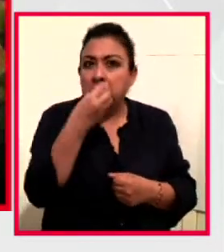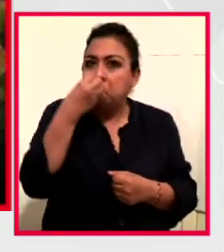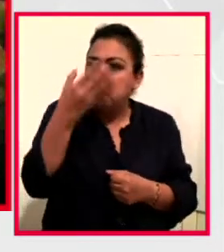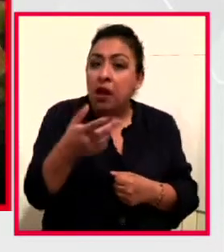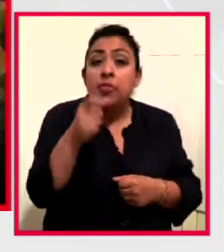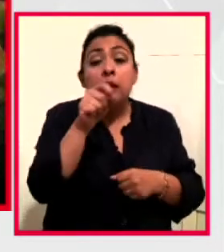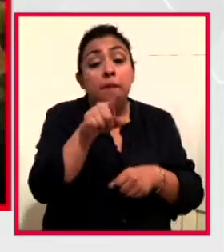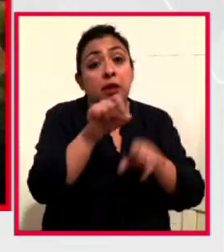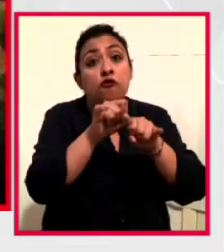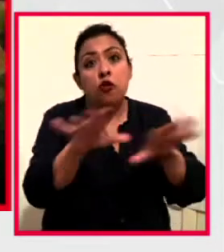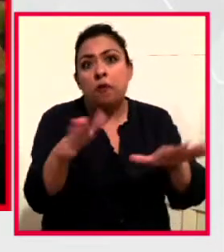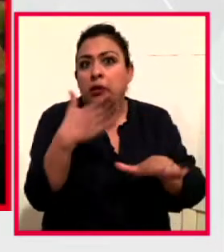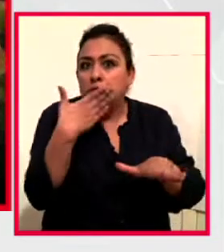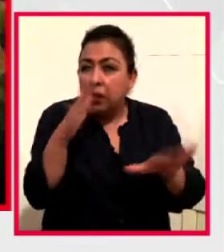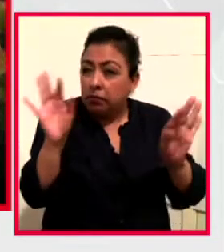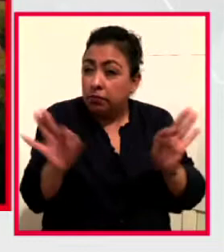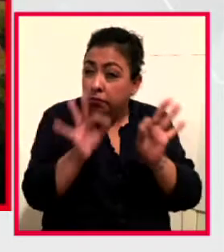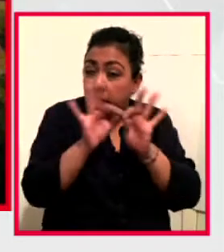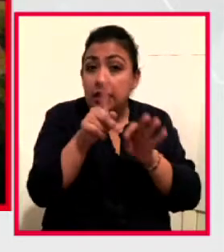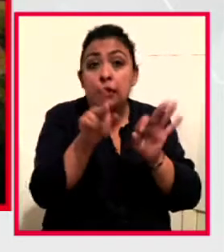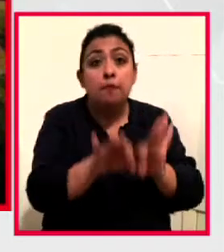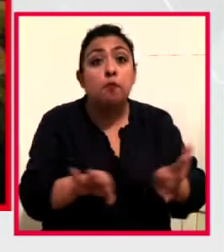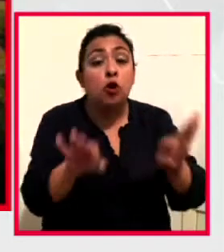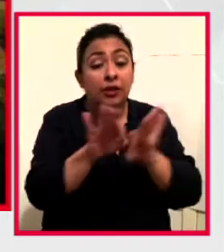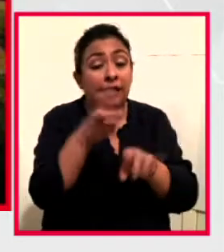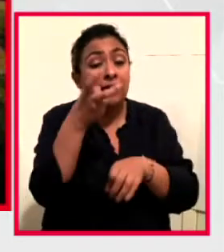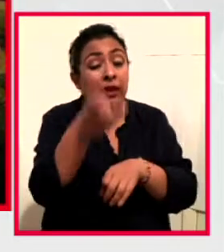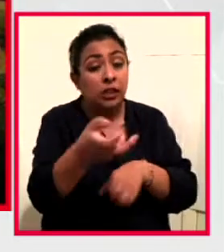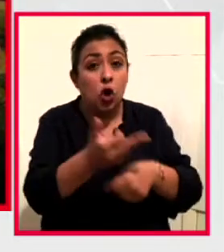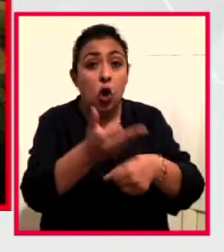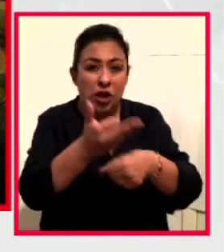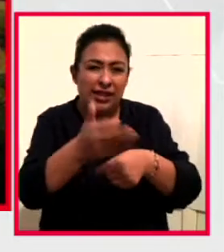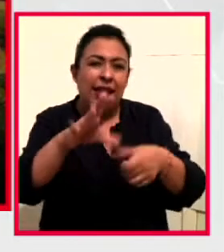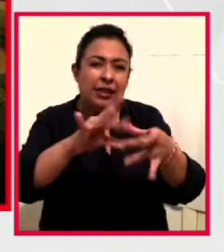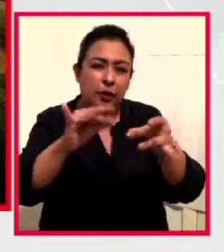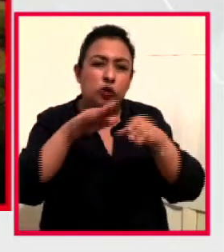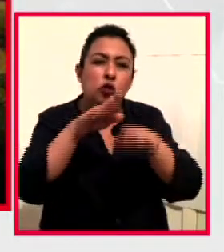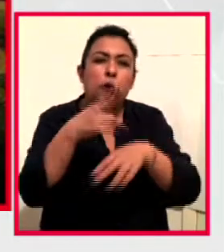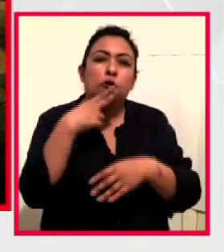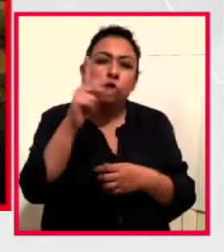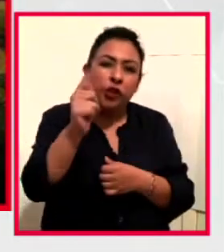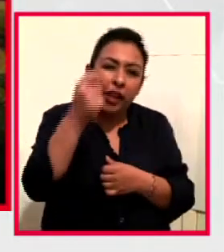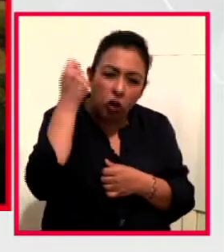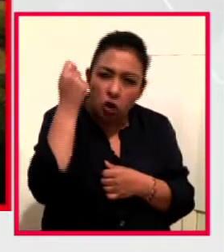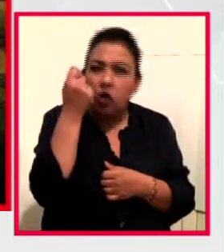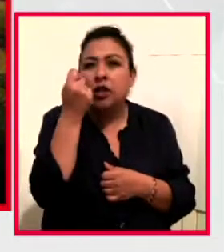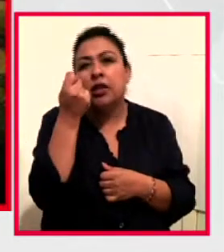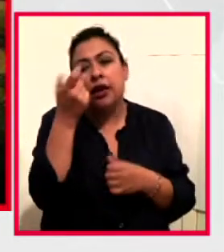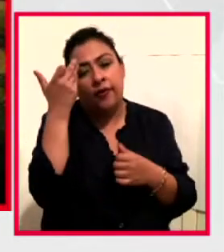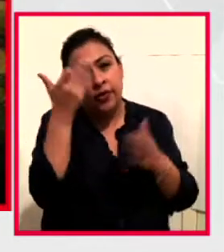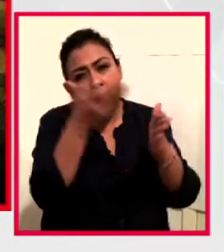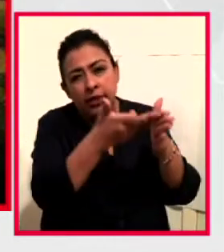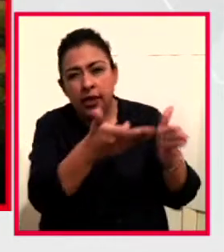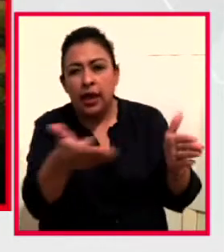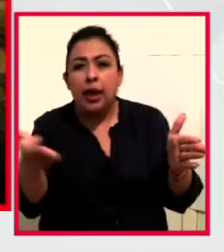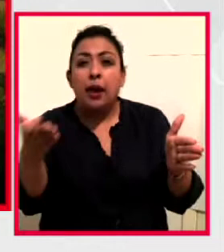informados. Es muy importante hacer énfasis en esto, ahorita que hablábamos de tecnologías, en la época de la